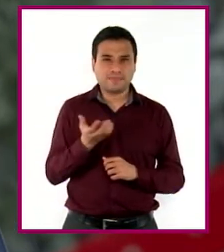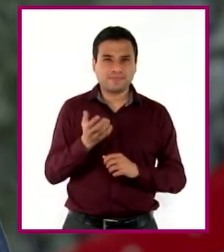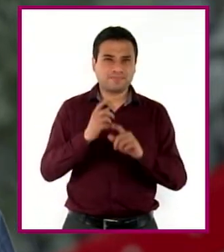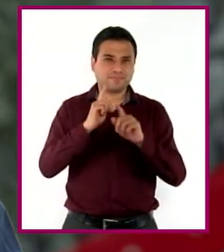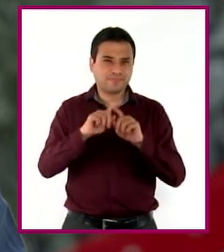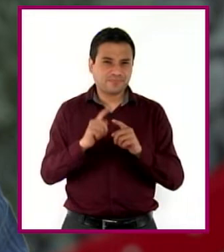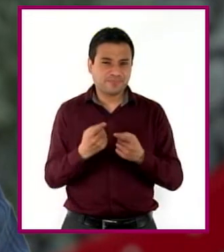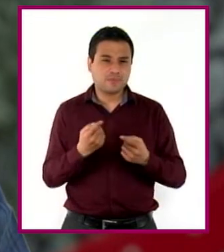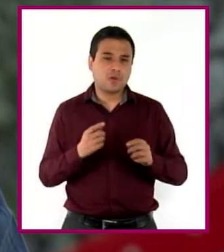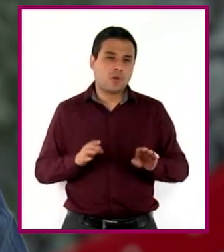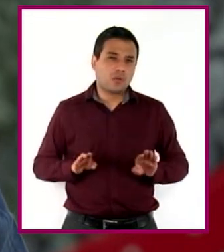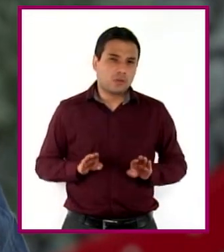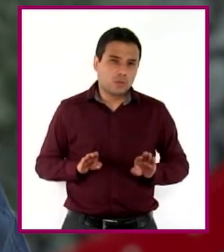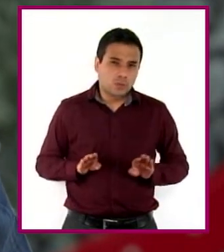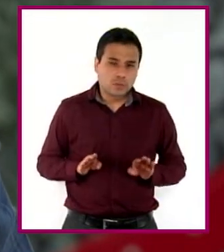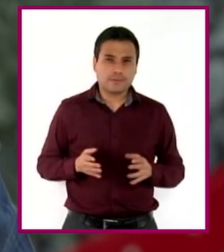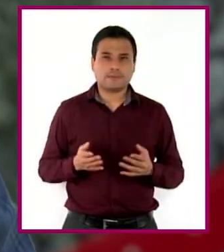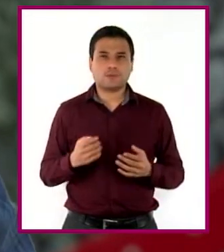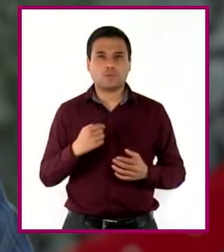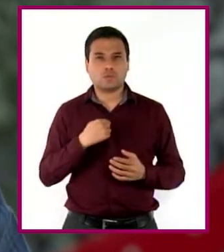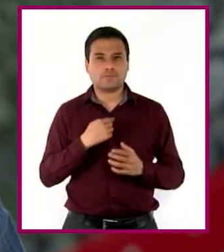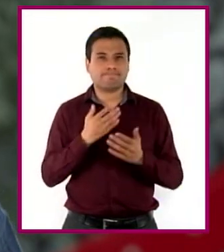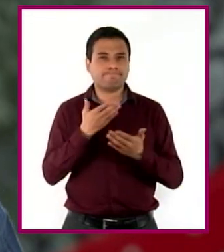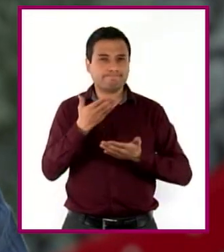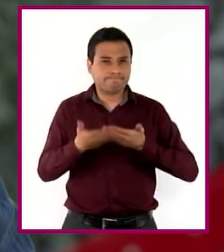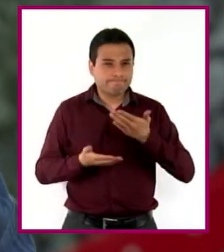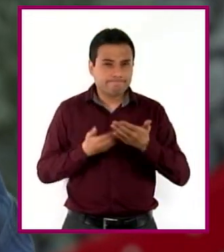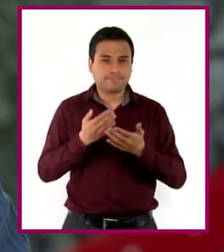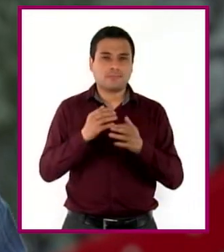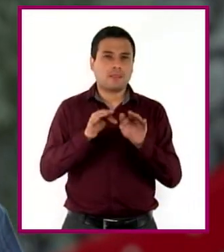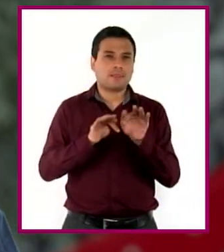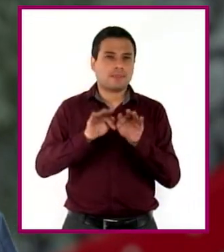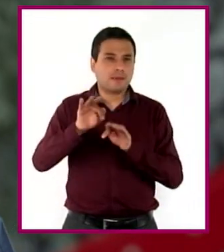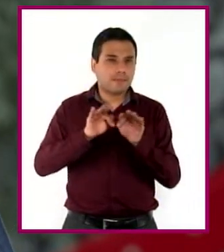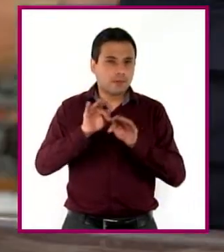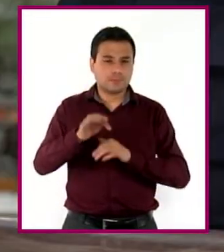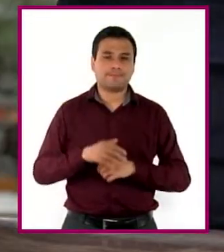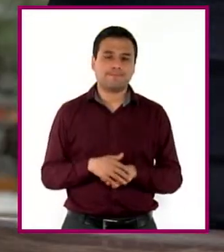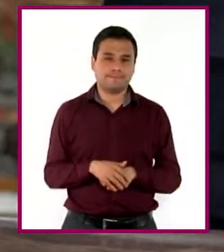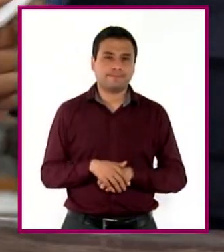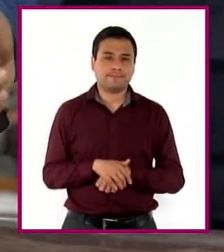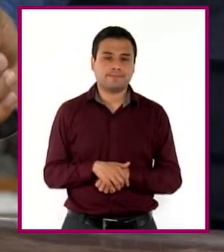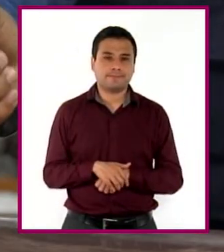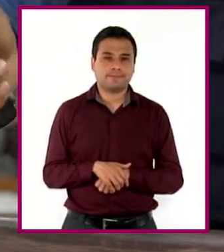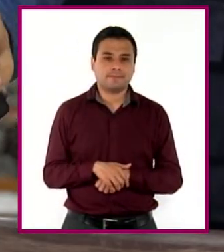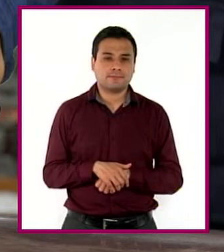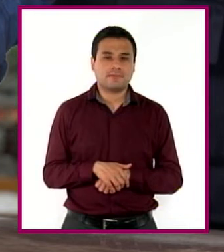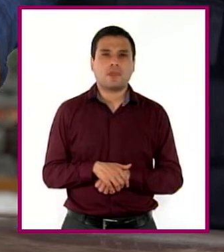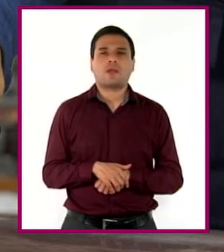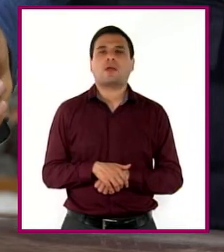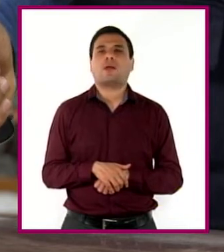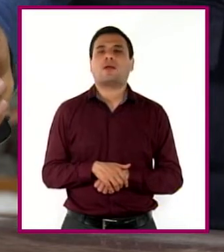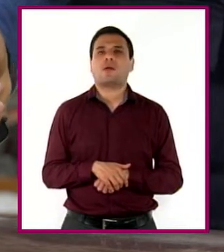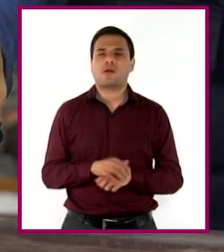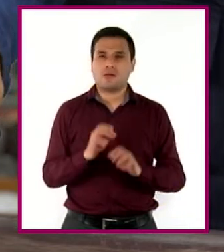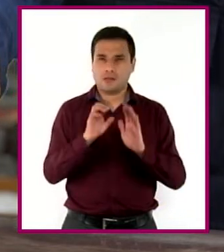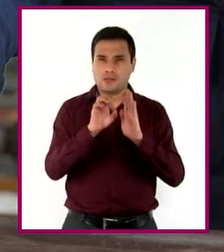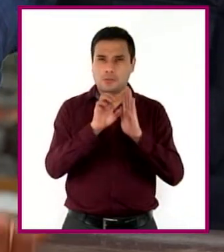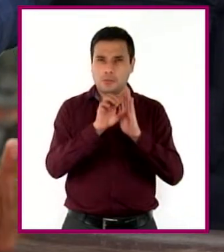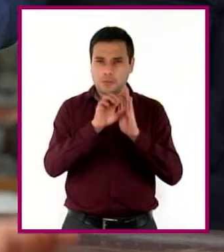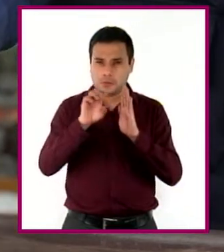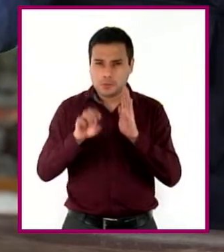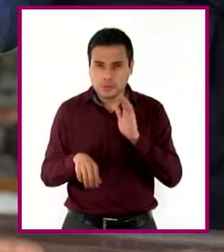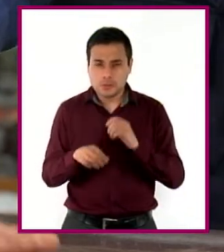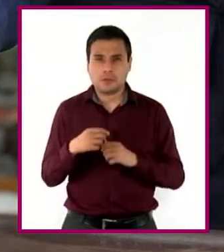actitudes y maneras de portarse con respecto del trabajo que cada uno realiza. Entonces, si alguien lleva a cabo sus